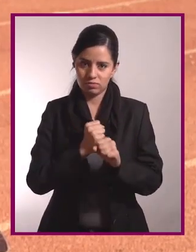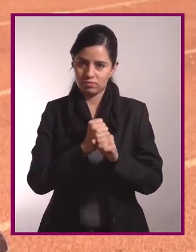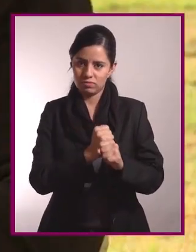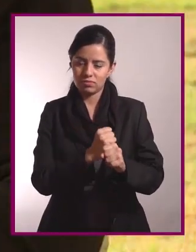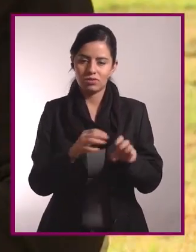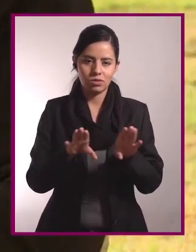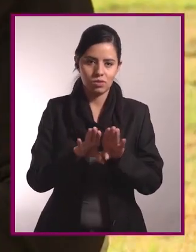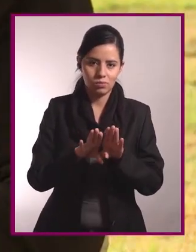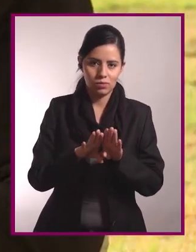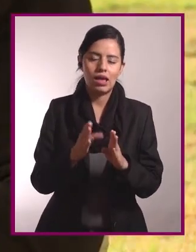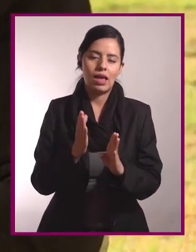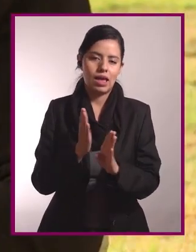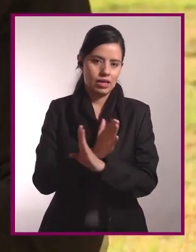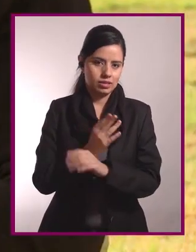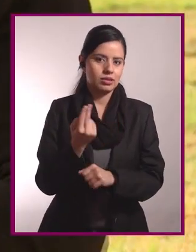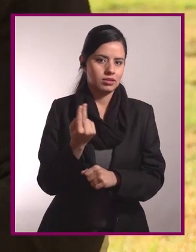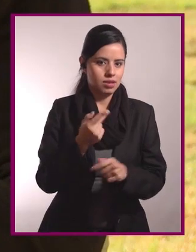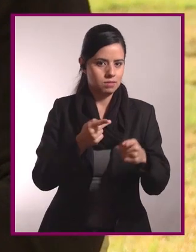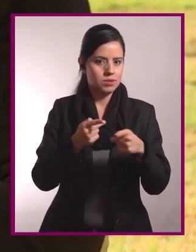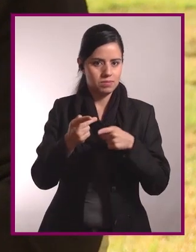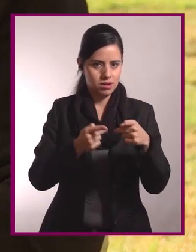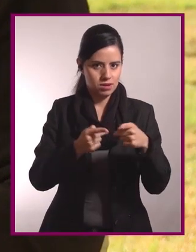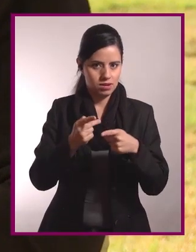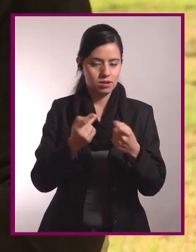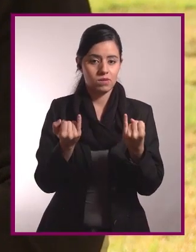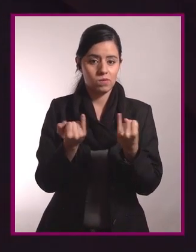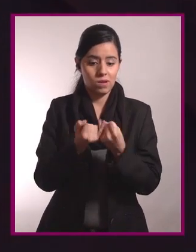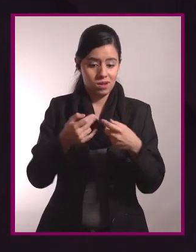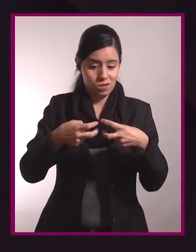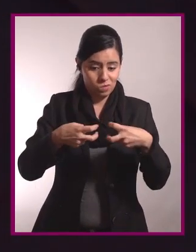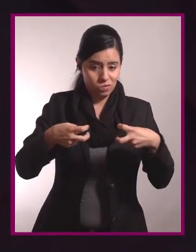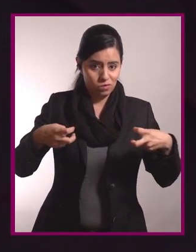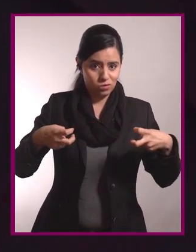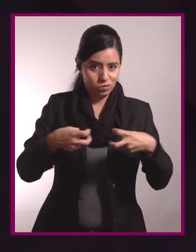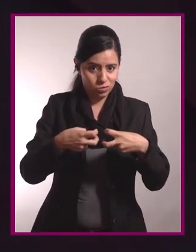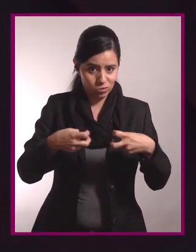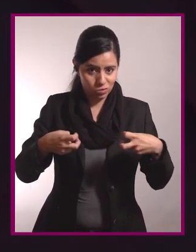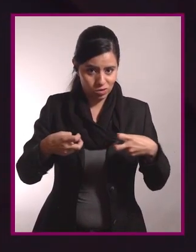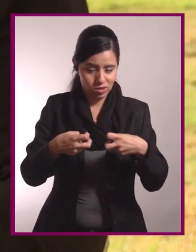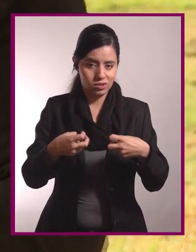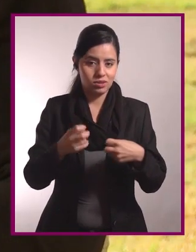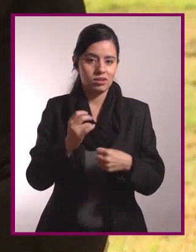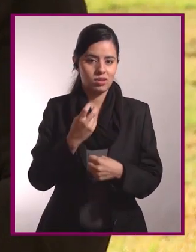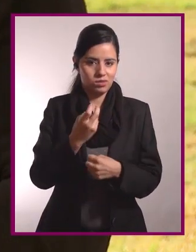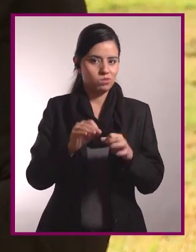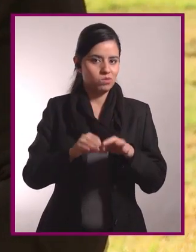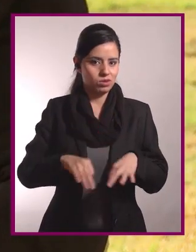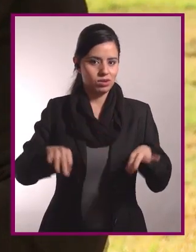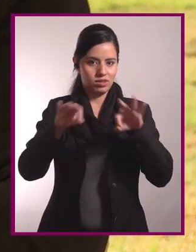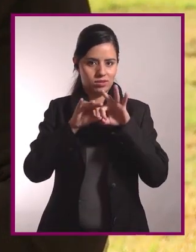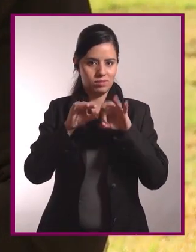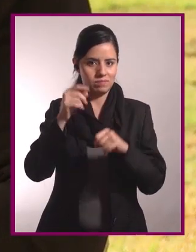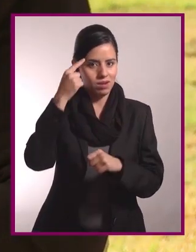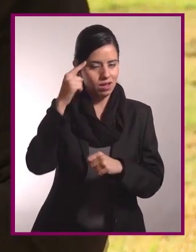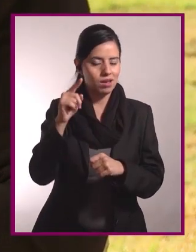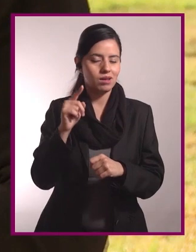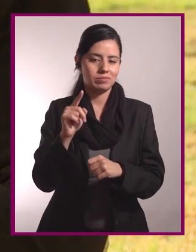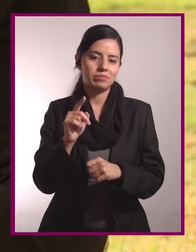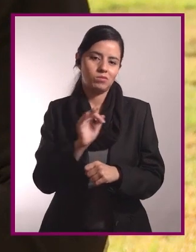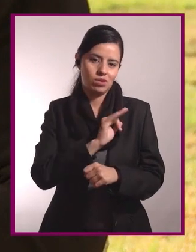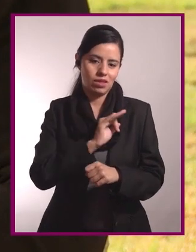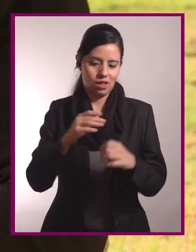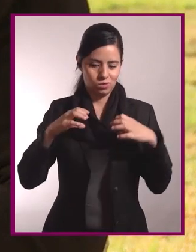muscular? Es muy importante, primero, hacer un muy buen calentamiento y también estirar un poco muscularmente. El